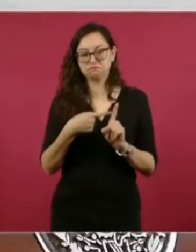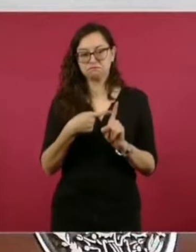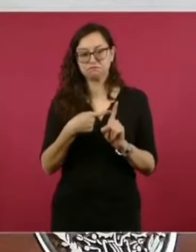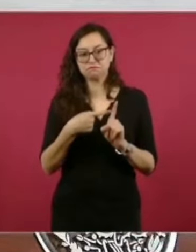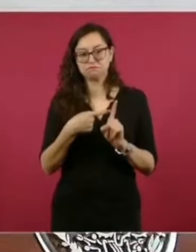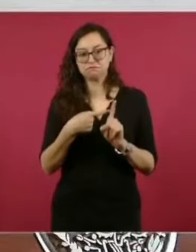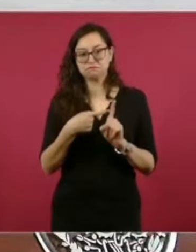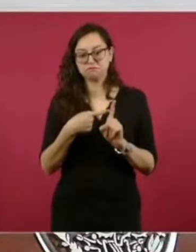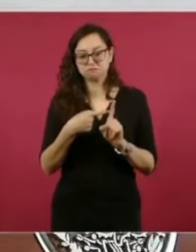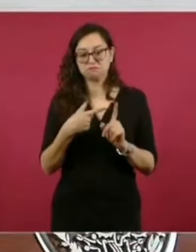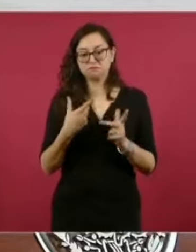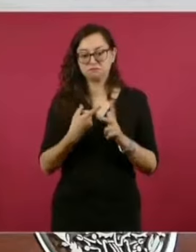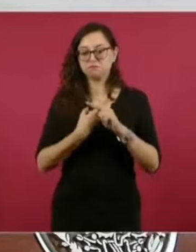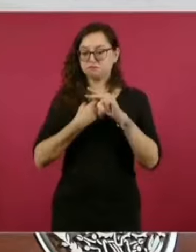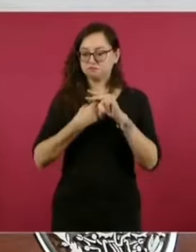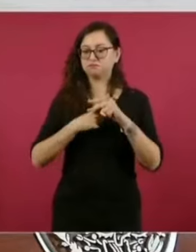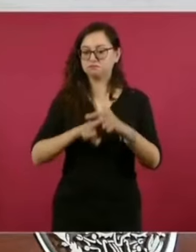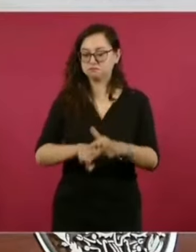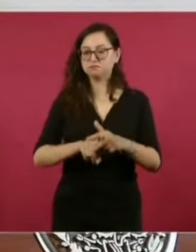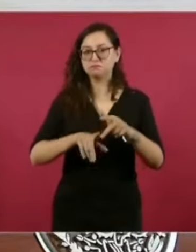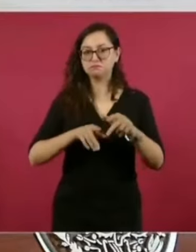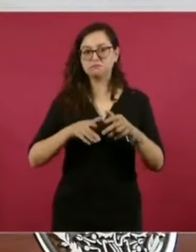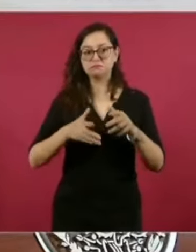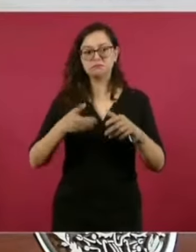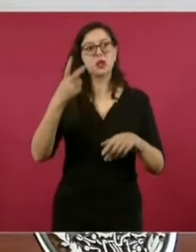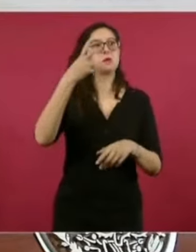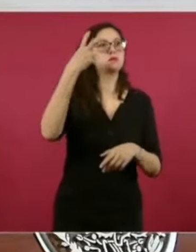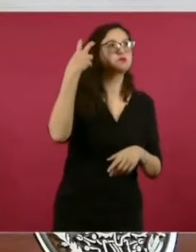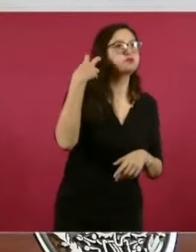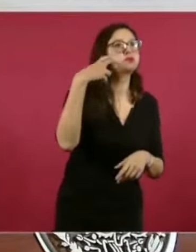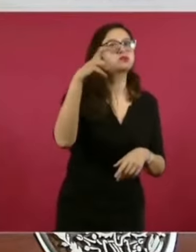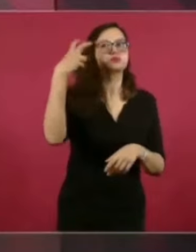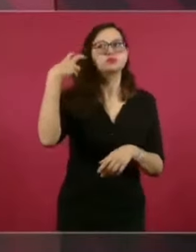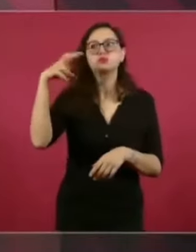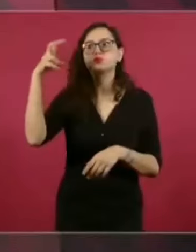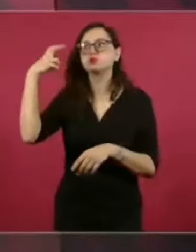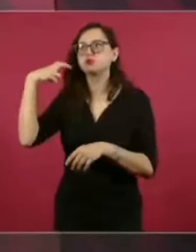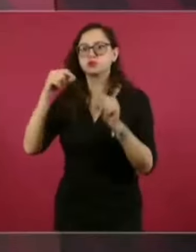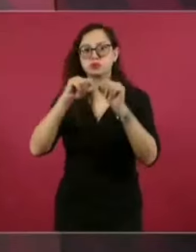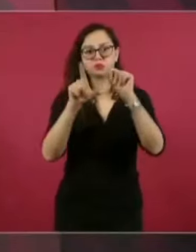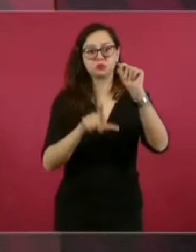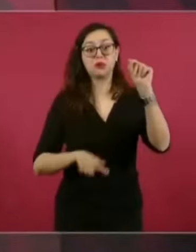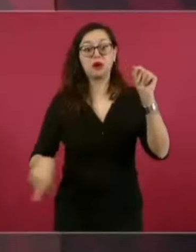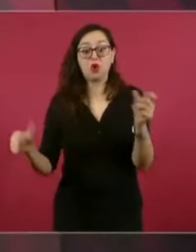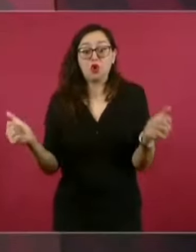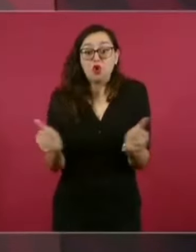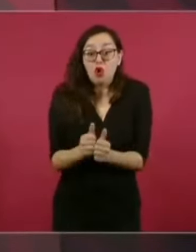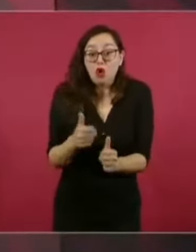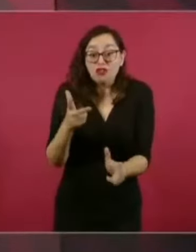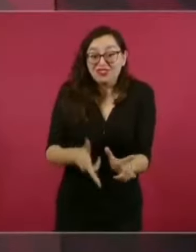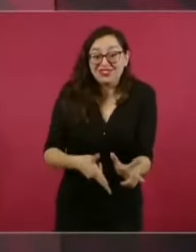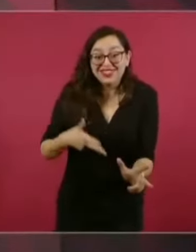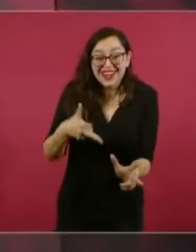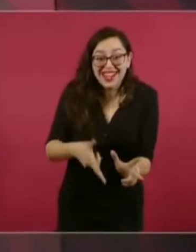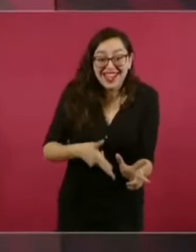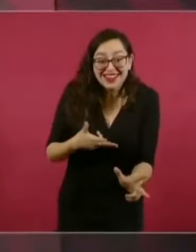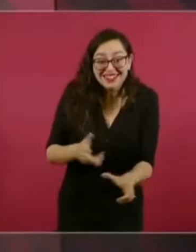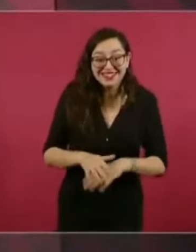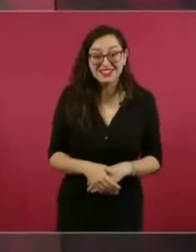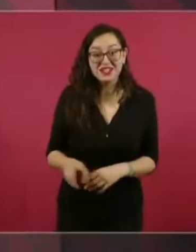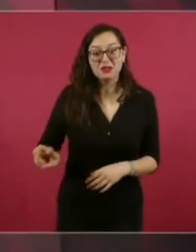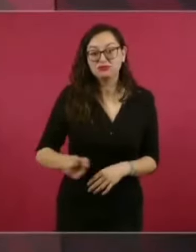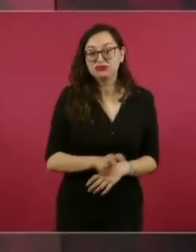en tren, porque todavía no privatizaban